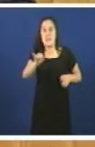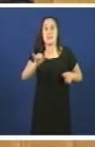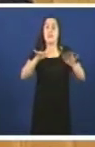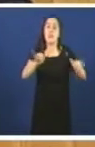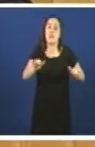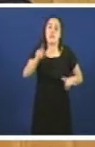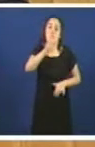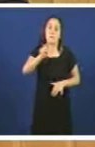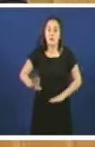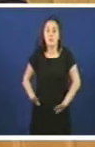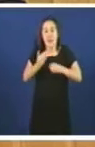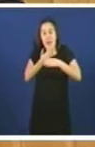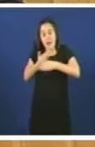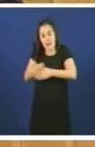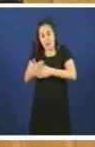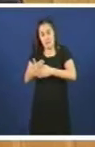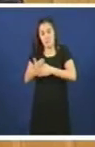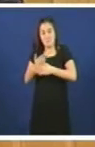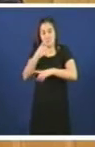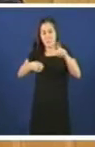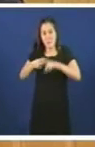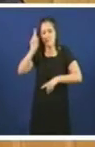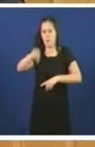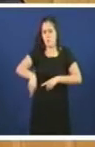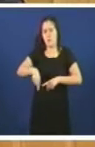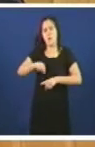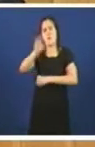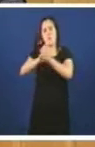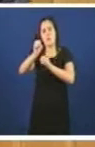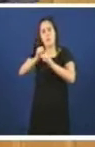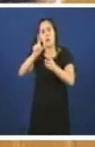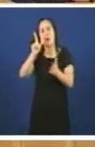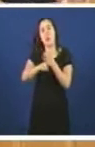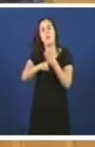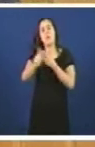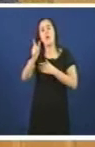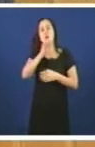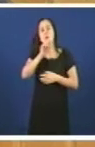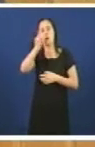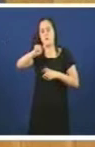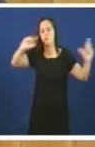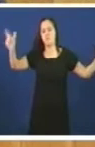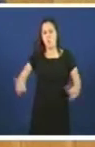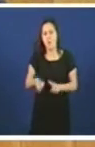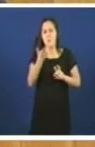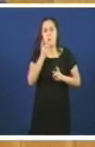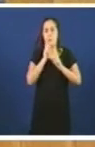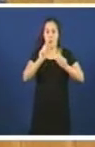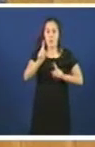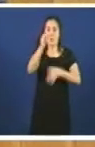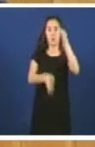a súa porcentase de lingua galega nas súas publicacións. No caso de justiza, maio 2010,